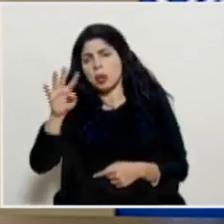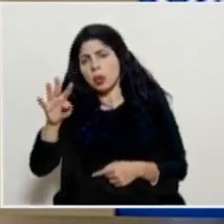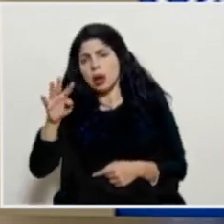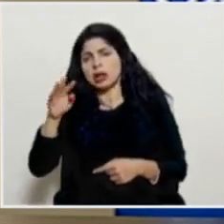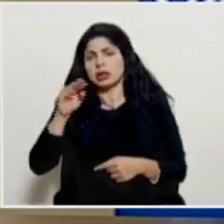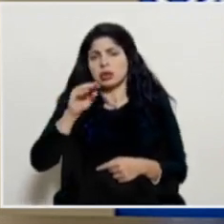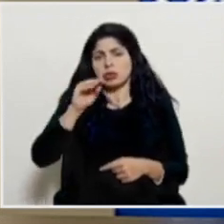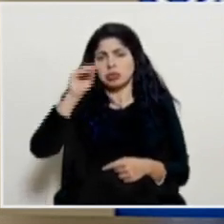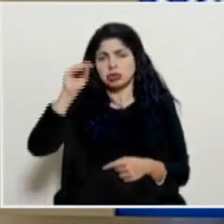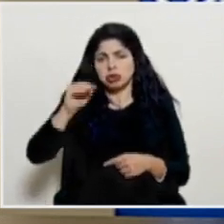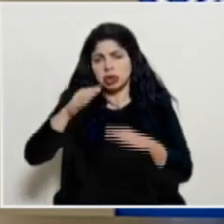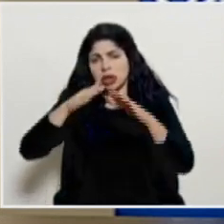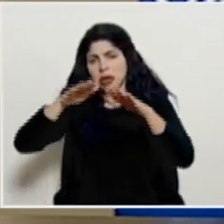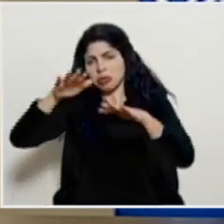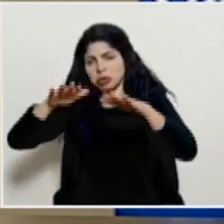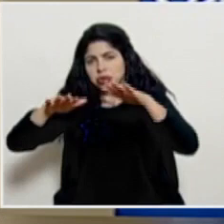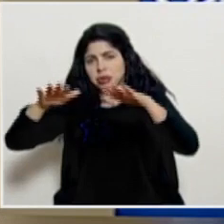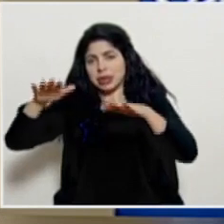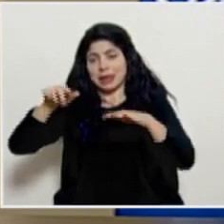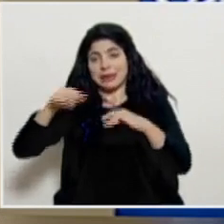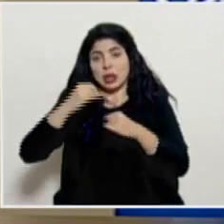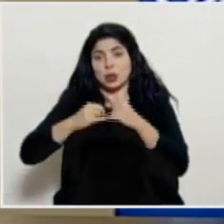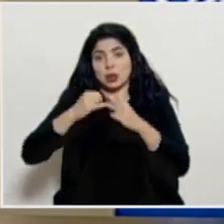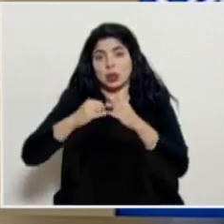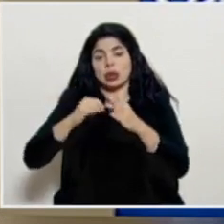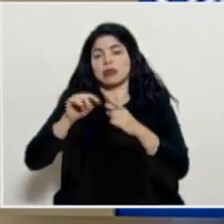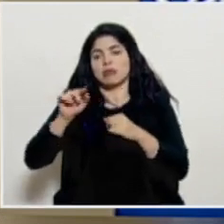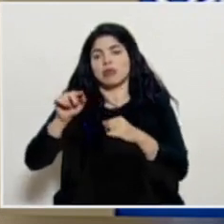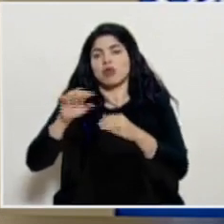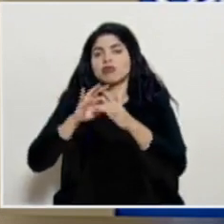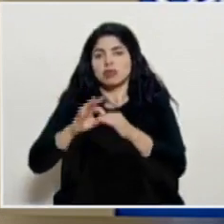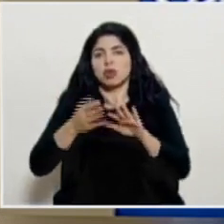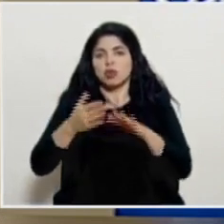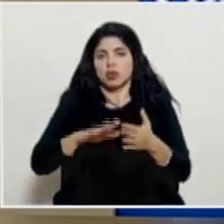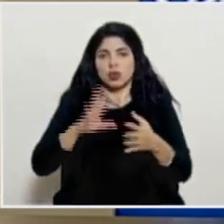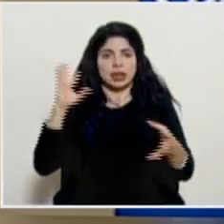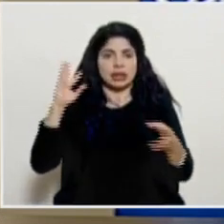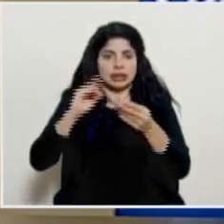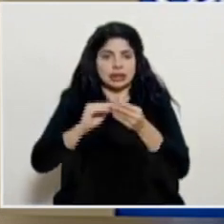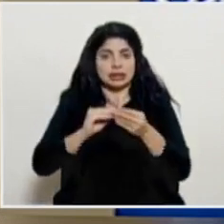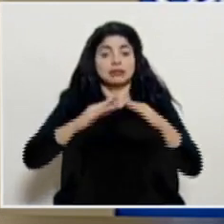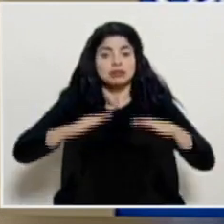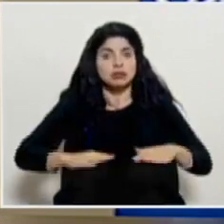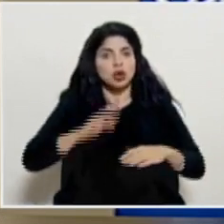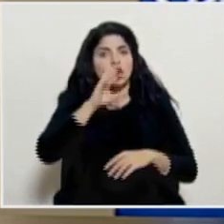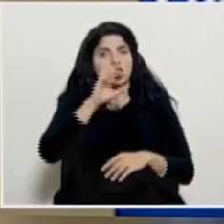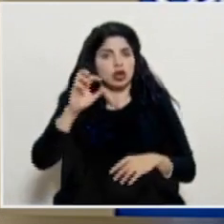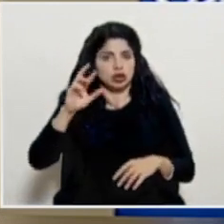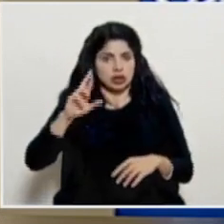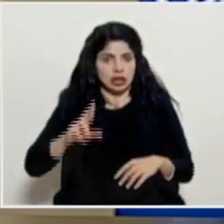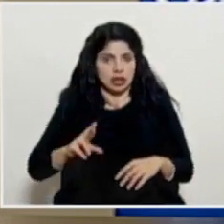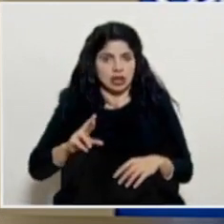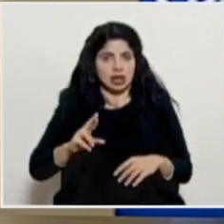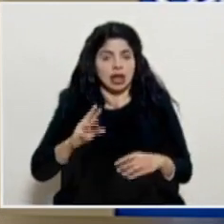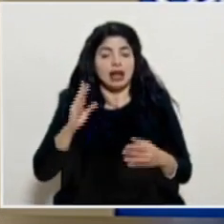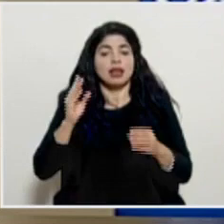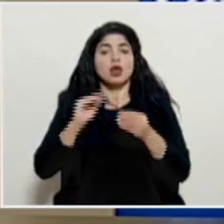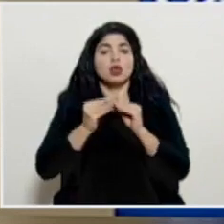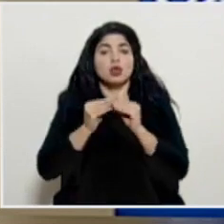intermedias, pero ese sería el último dato de letalidad para Costa Rica de acuerdo al acumulado.